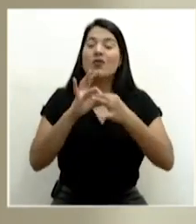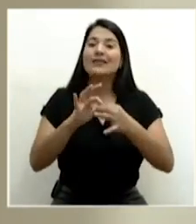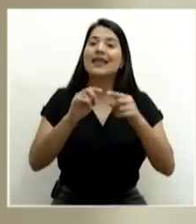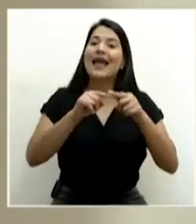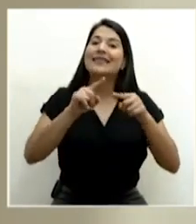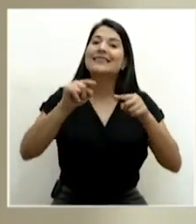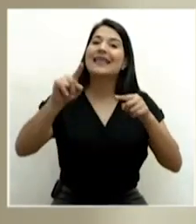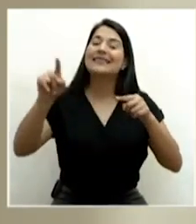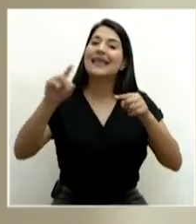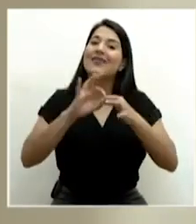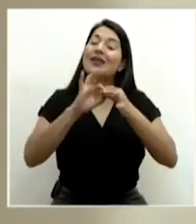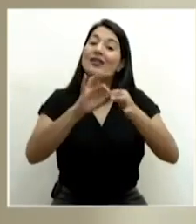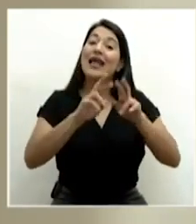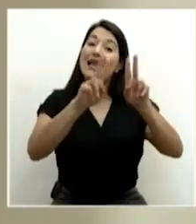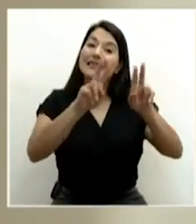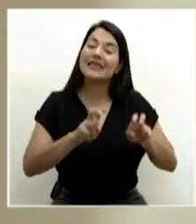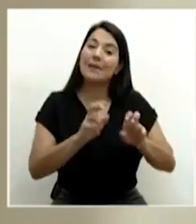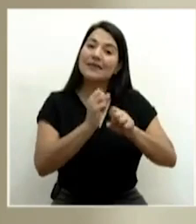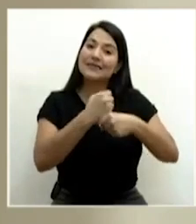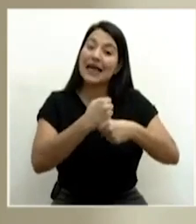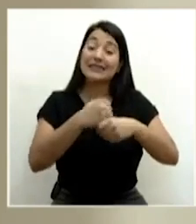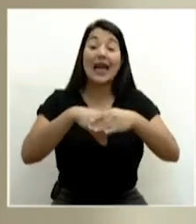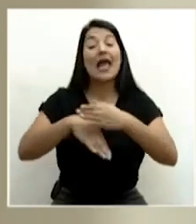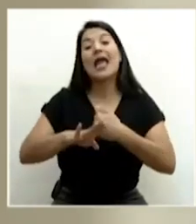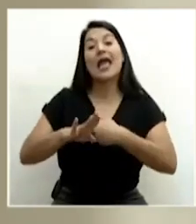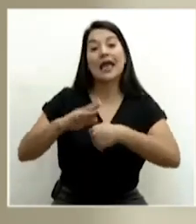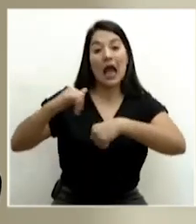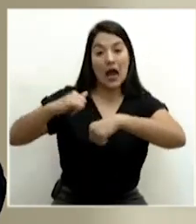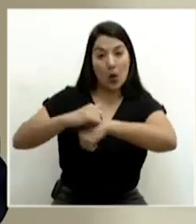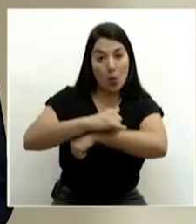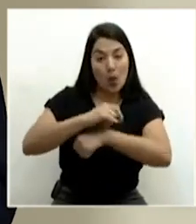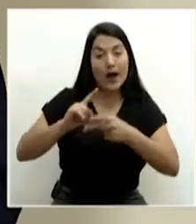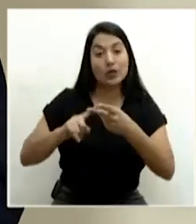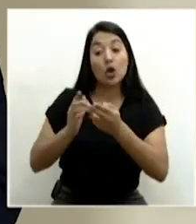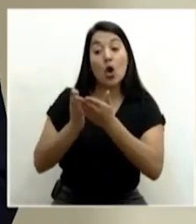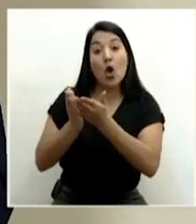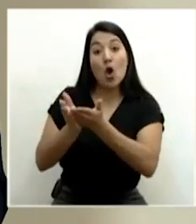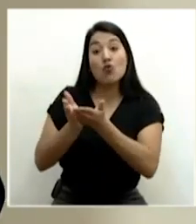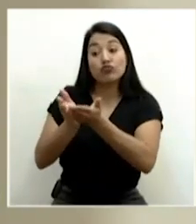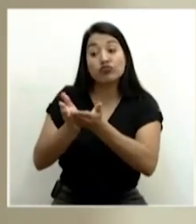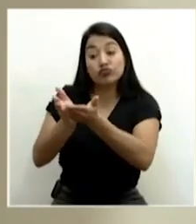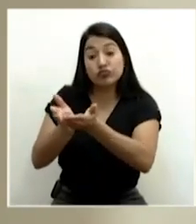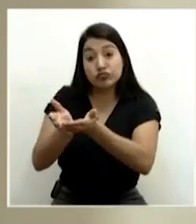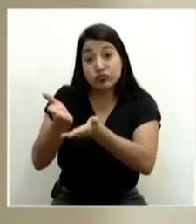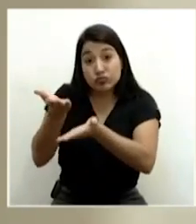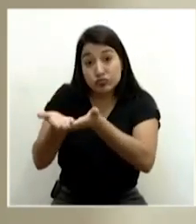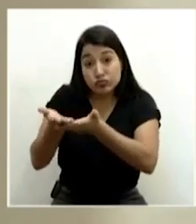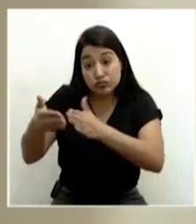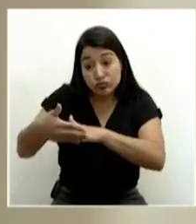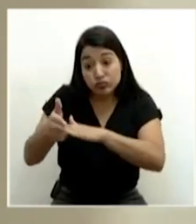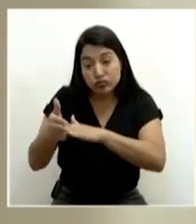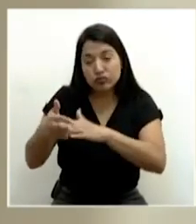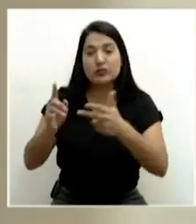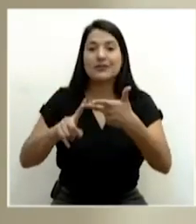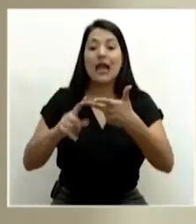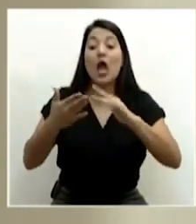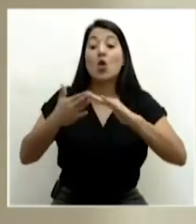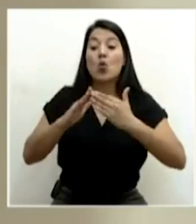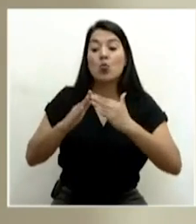tamizaje que se ha hecho en aeropuertos, en puertos, en las comunidades de alto riesgo